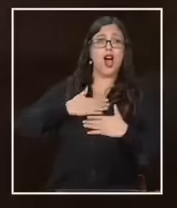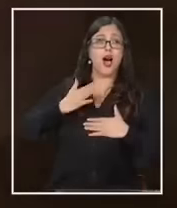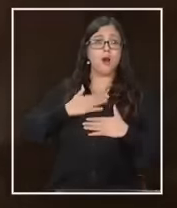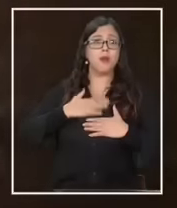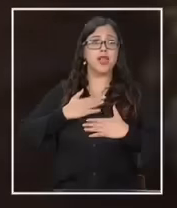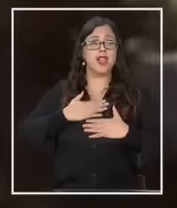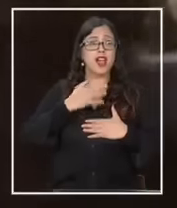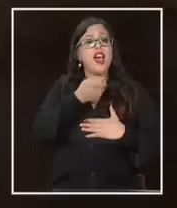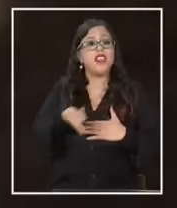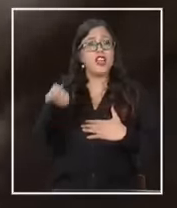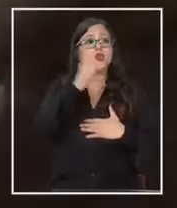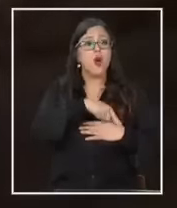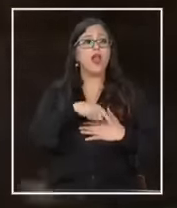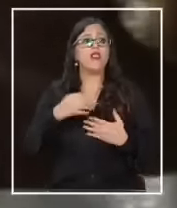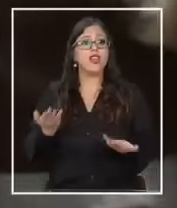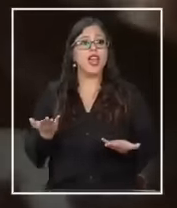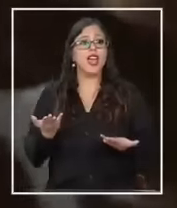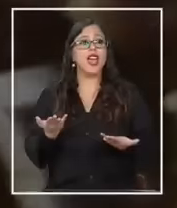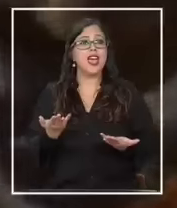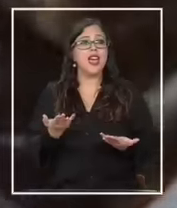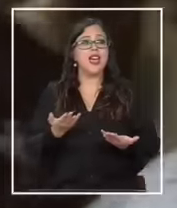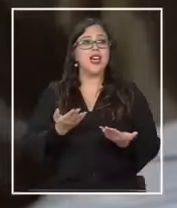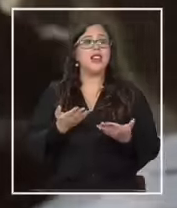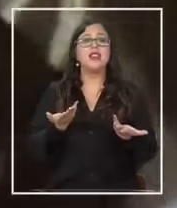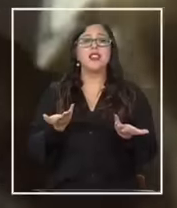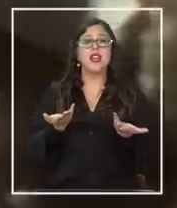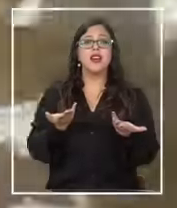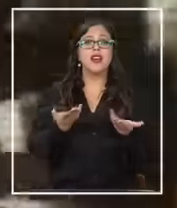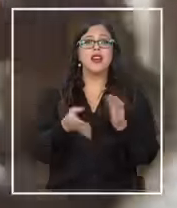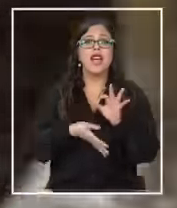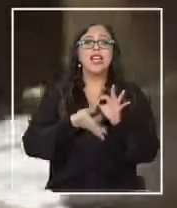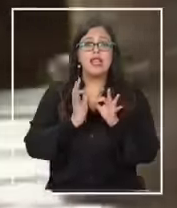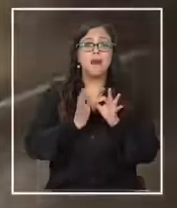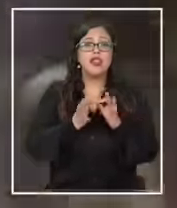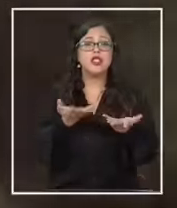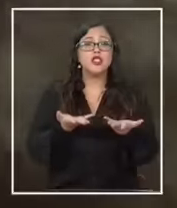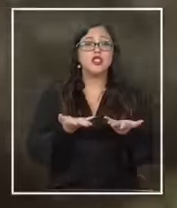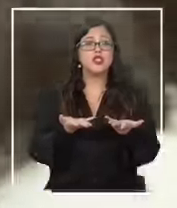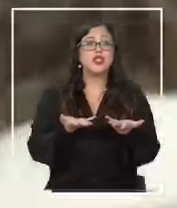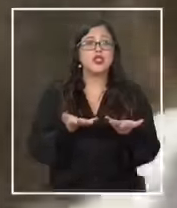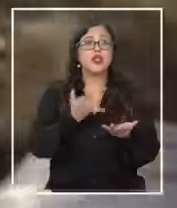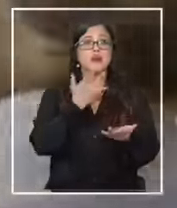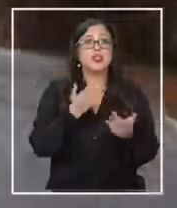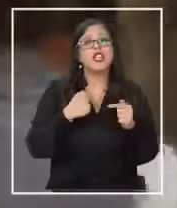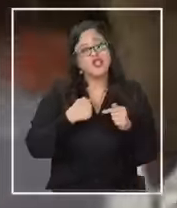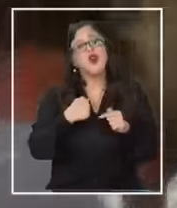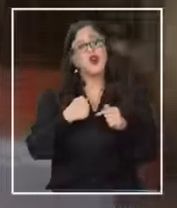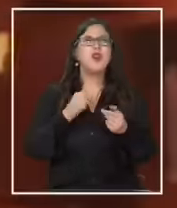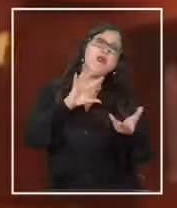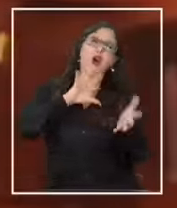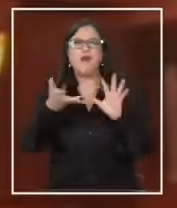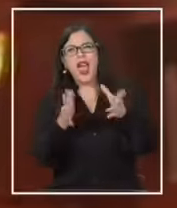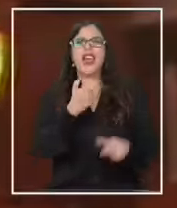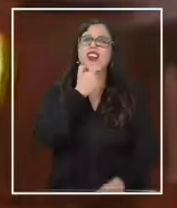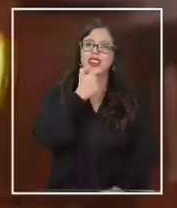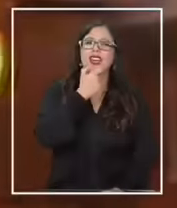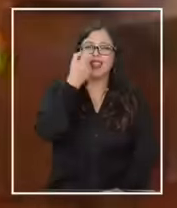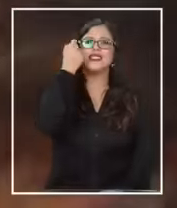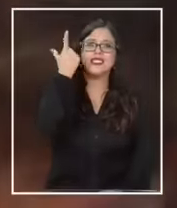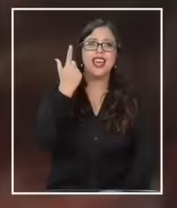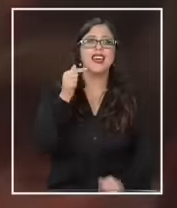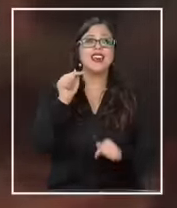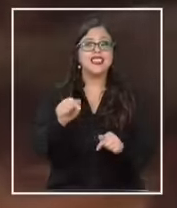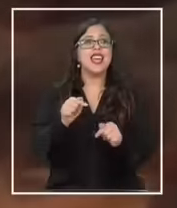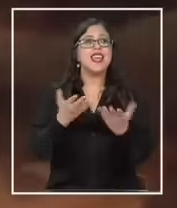nuevamente de hacer una pequeña traducción ya que como dicen le pego un poquito al inglés y se luce